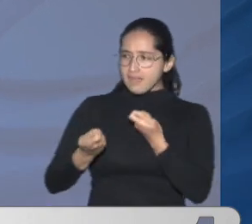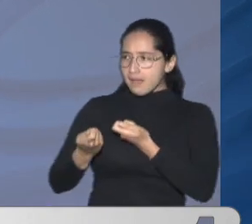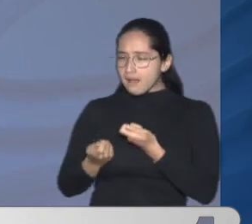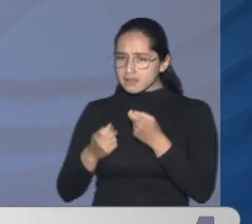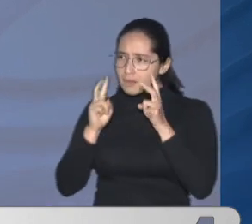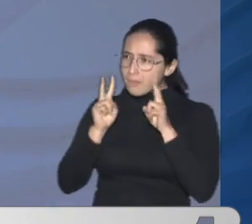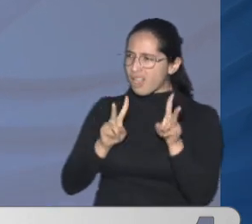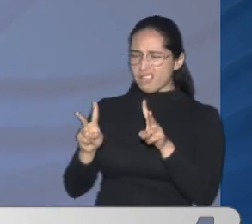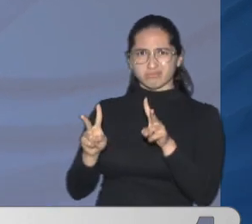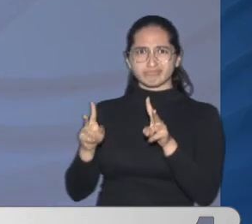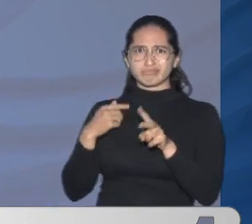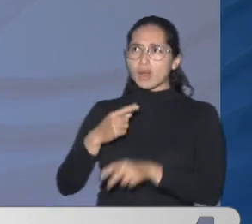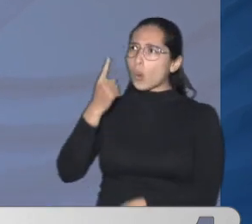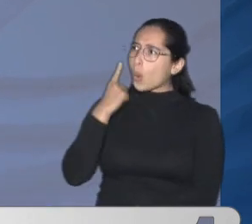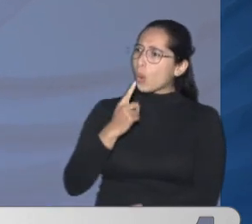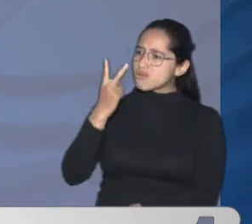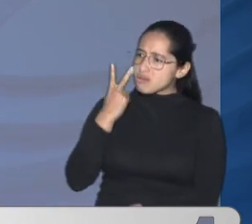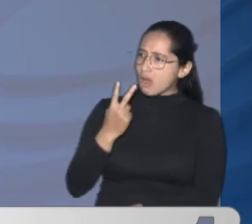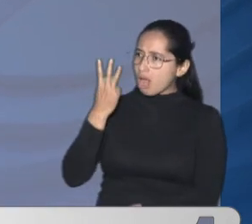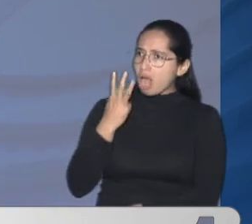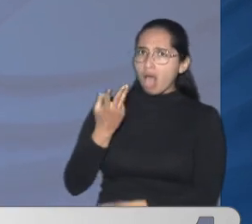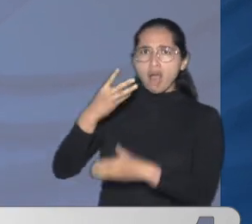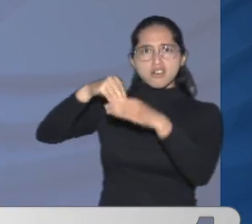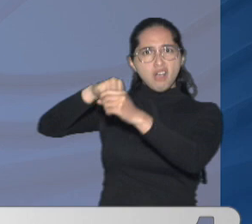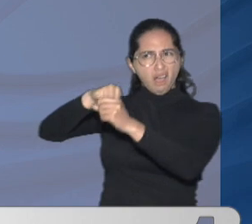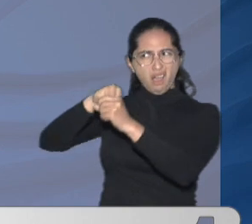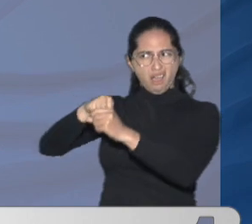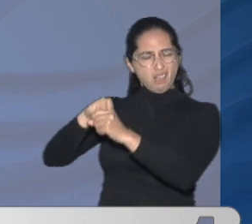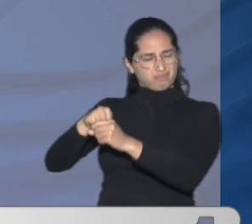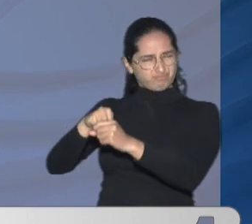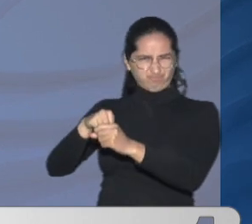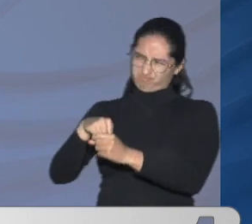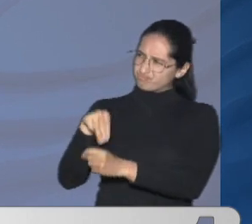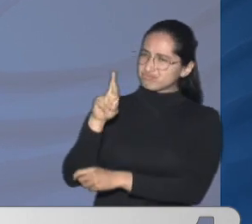adulta mayor Llevaba varios días Sin salir de su casa La